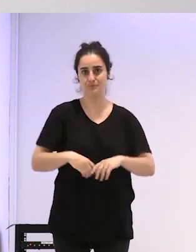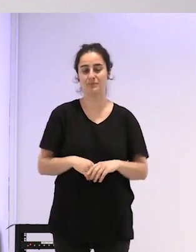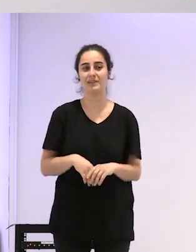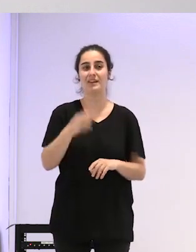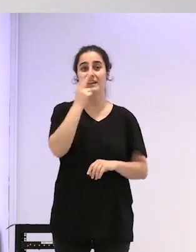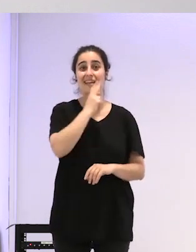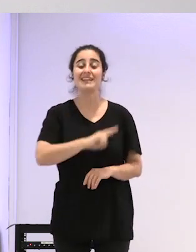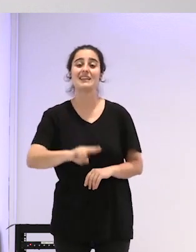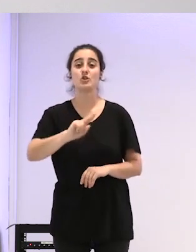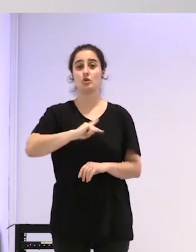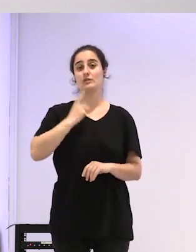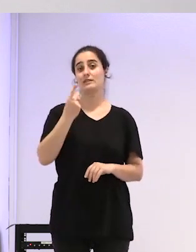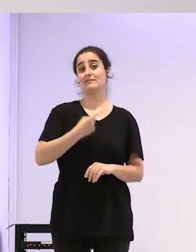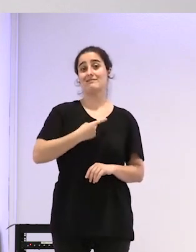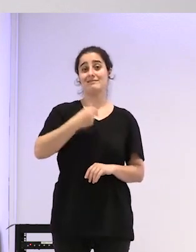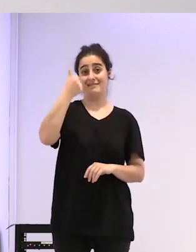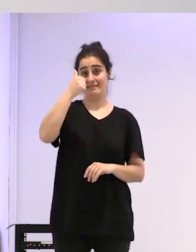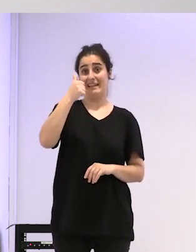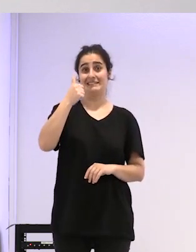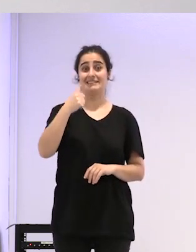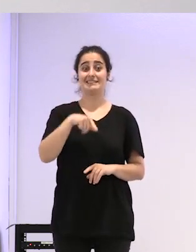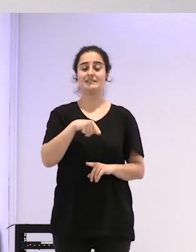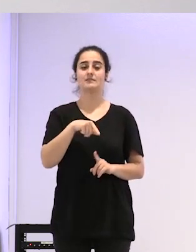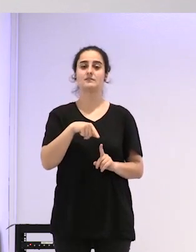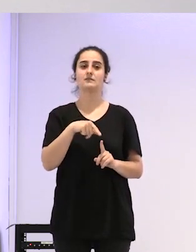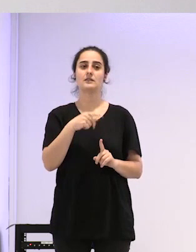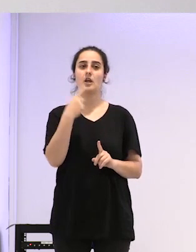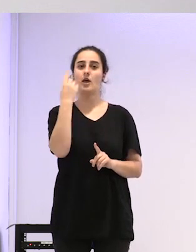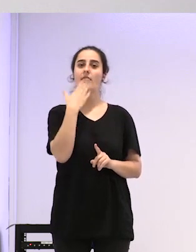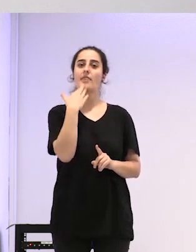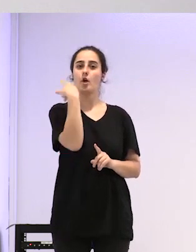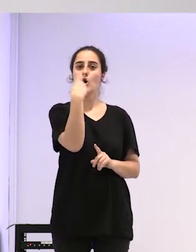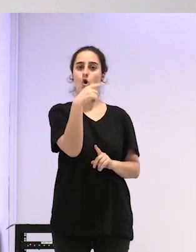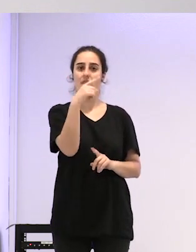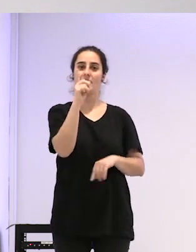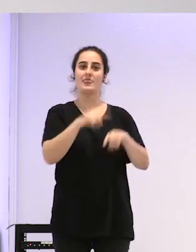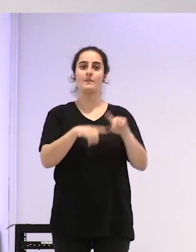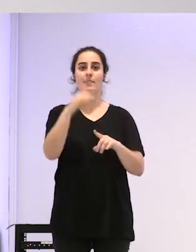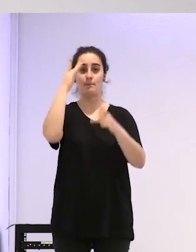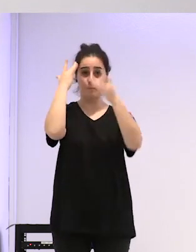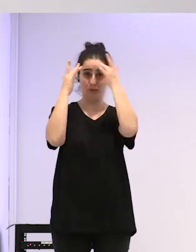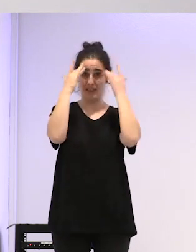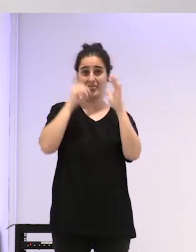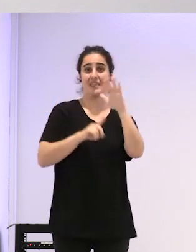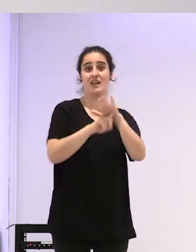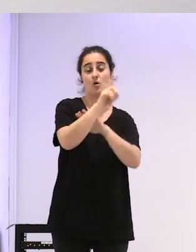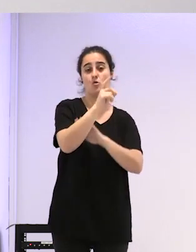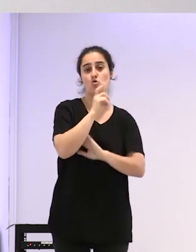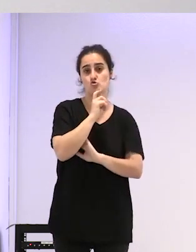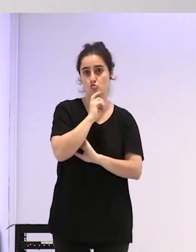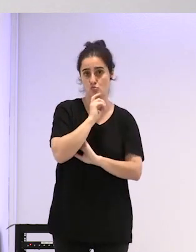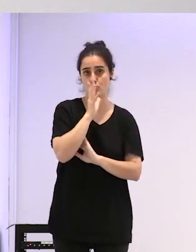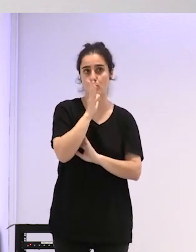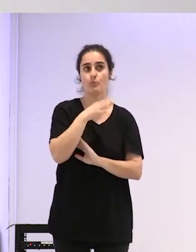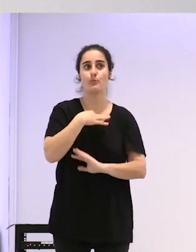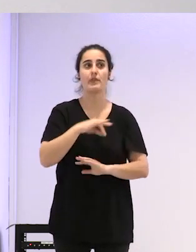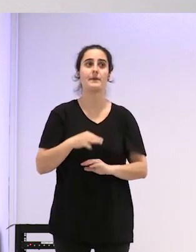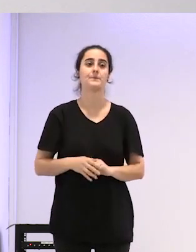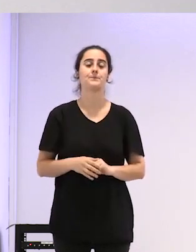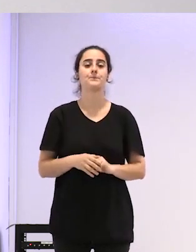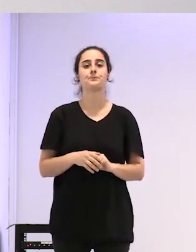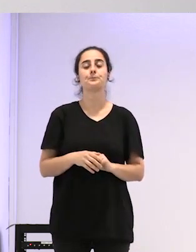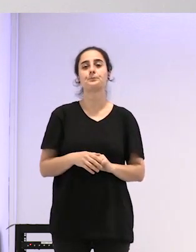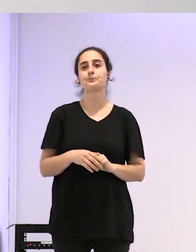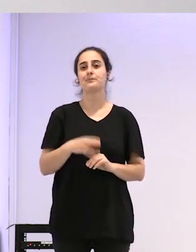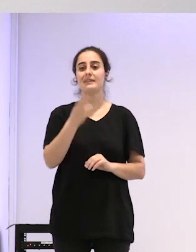de 11 años depende de primero en qué desarrollo de pubertad esté porque puede haber un